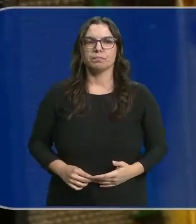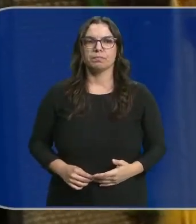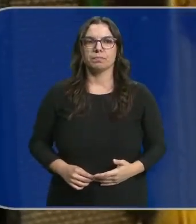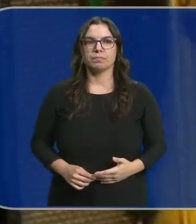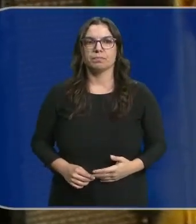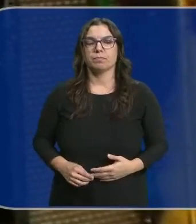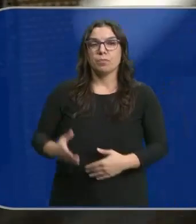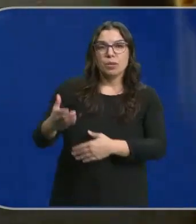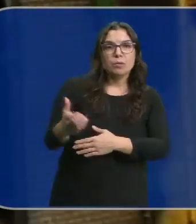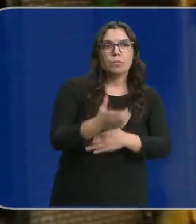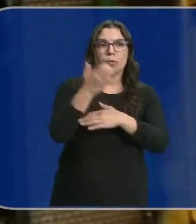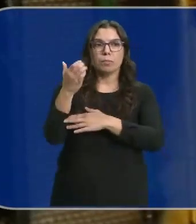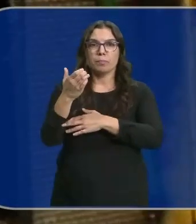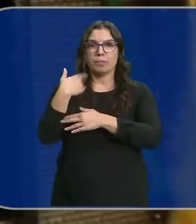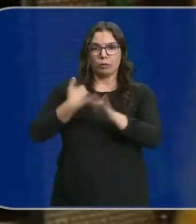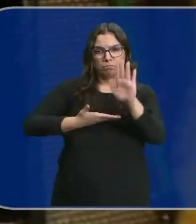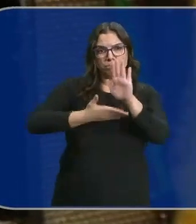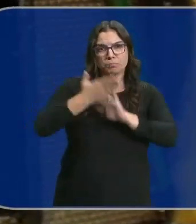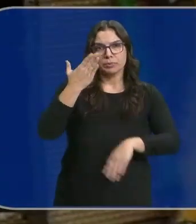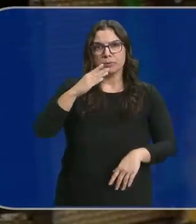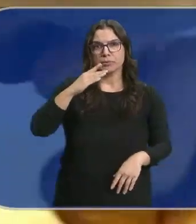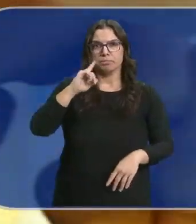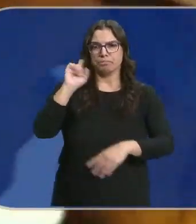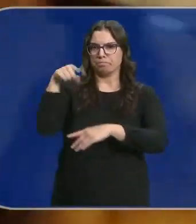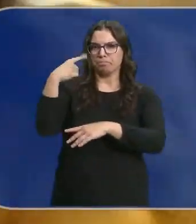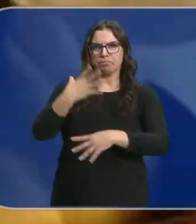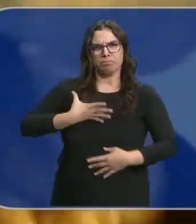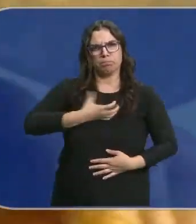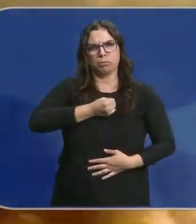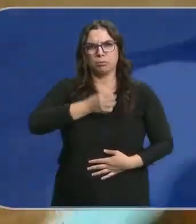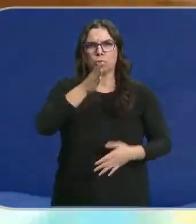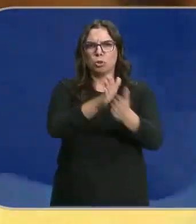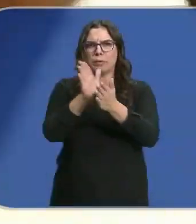Los bomberos salían cabizbajos tras hallar muertos a dos compañeros.